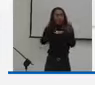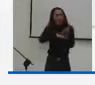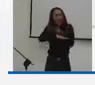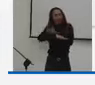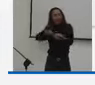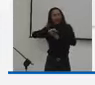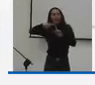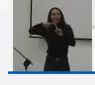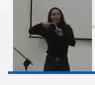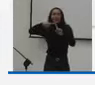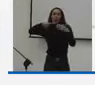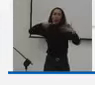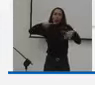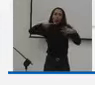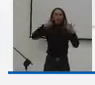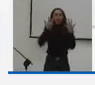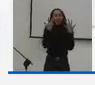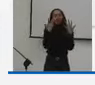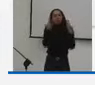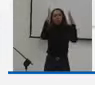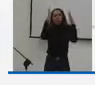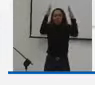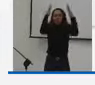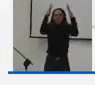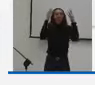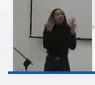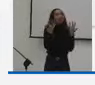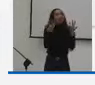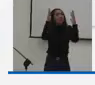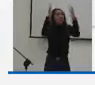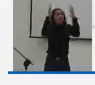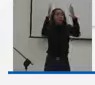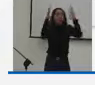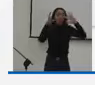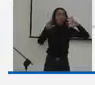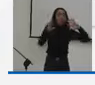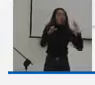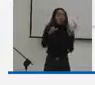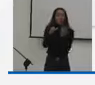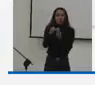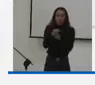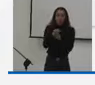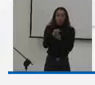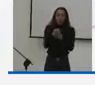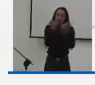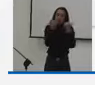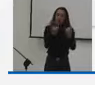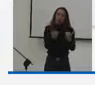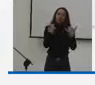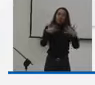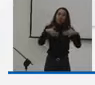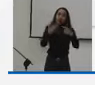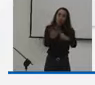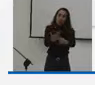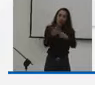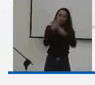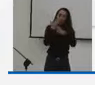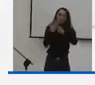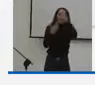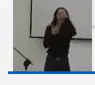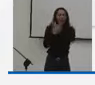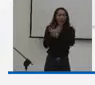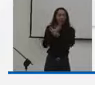celebrar la inclusión en los espacios deportivos que se presentan en este proyecto de ley